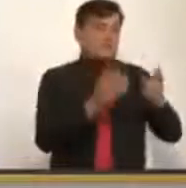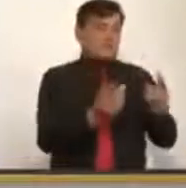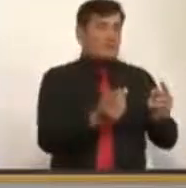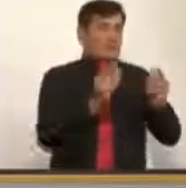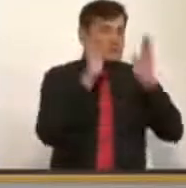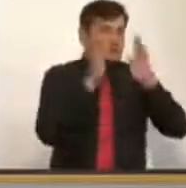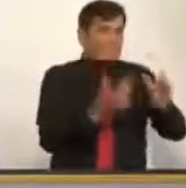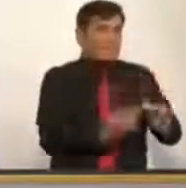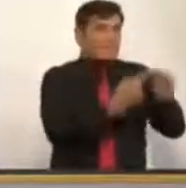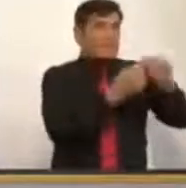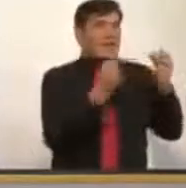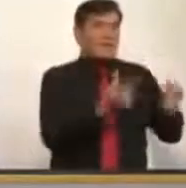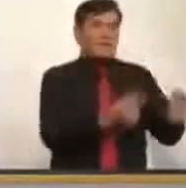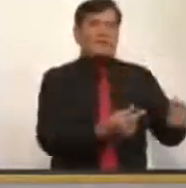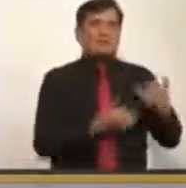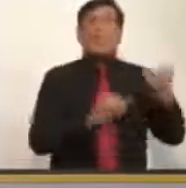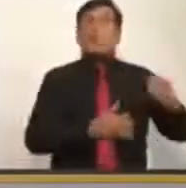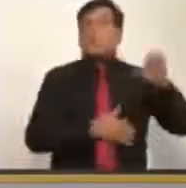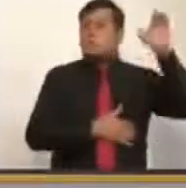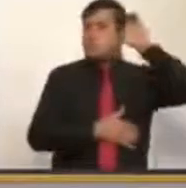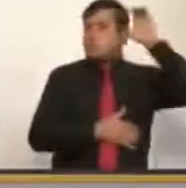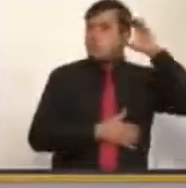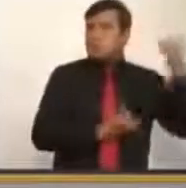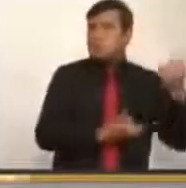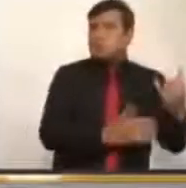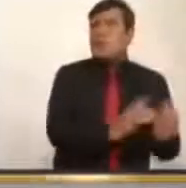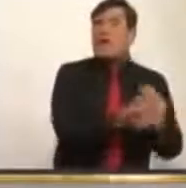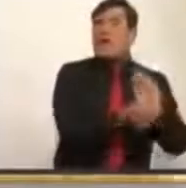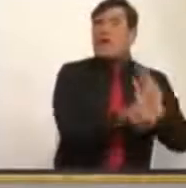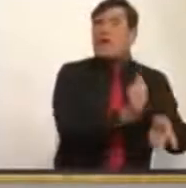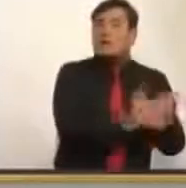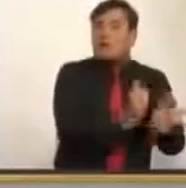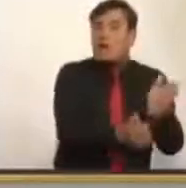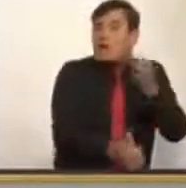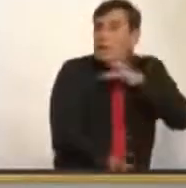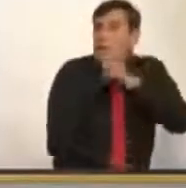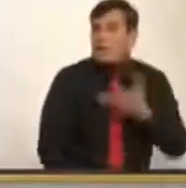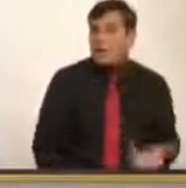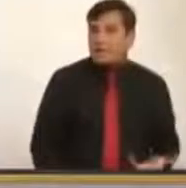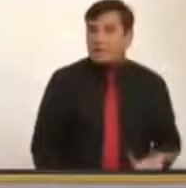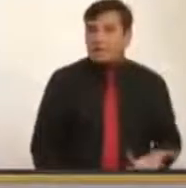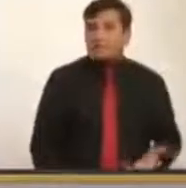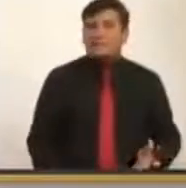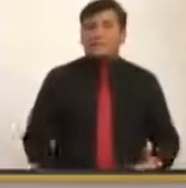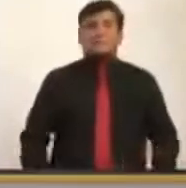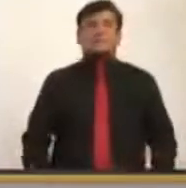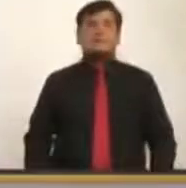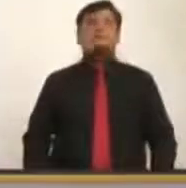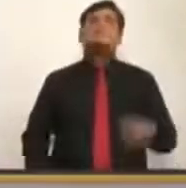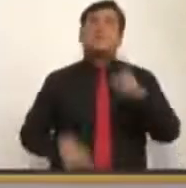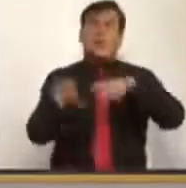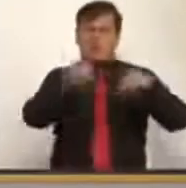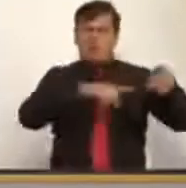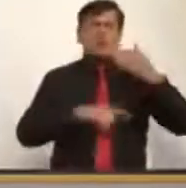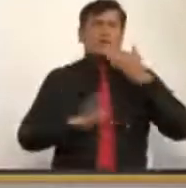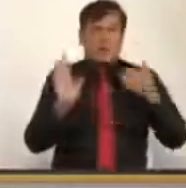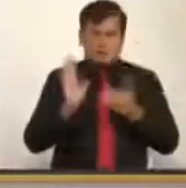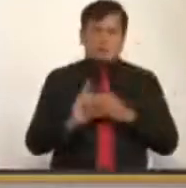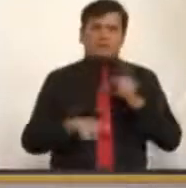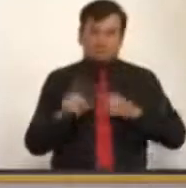vigente. Que el mismo Fast Track remitió en todas aquellas materias